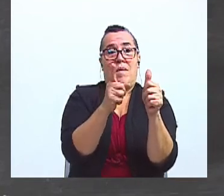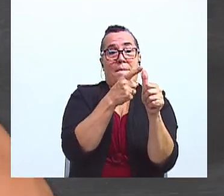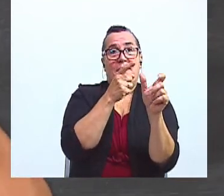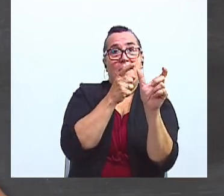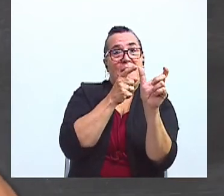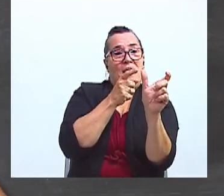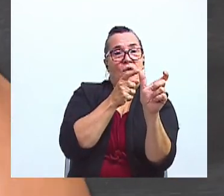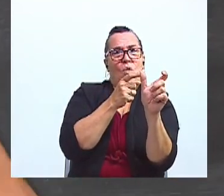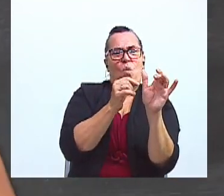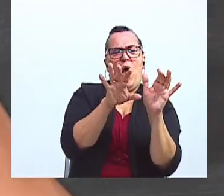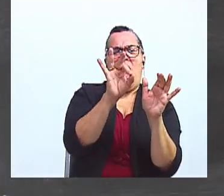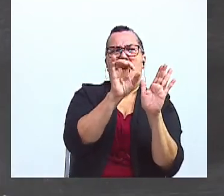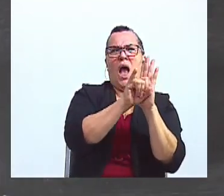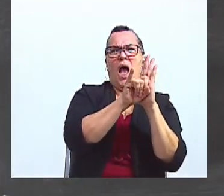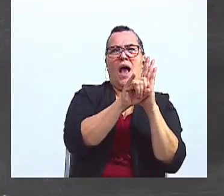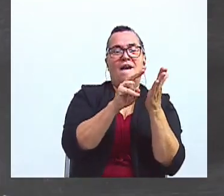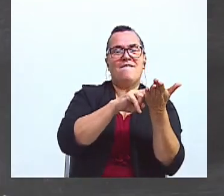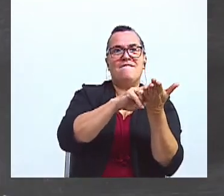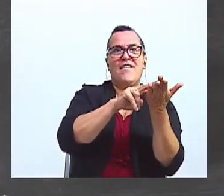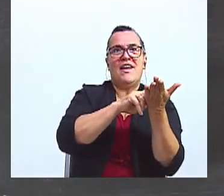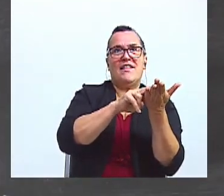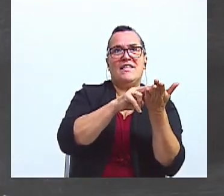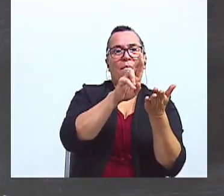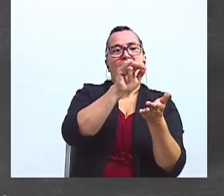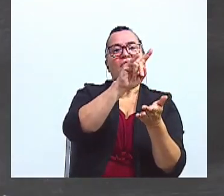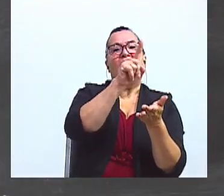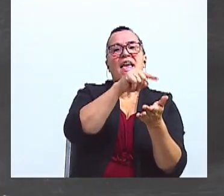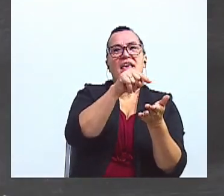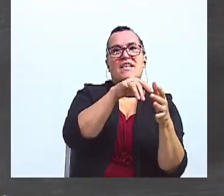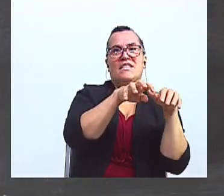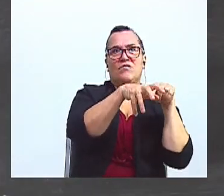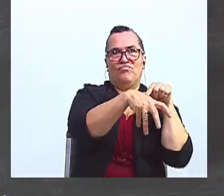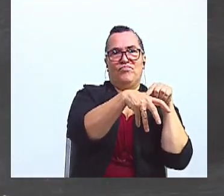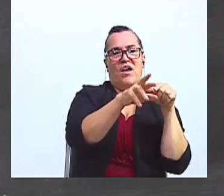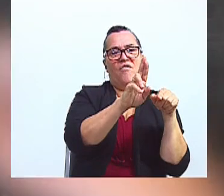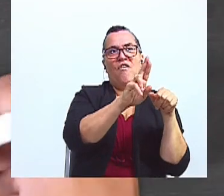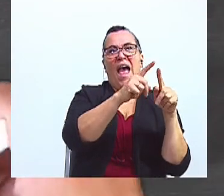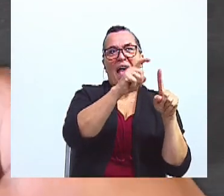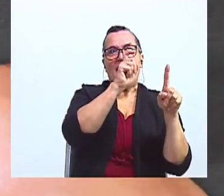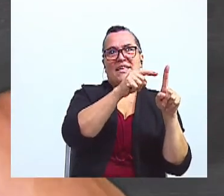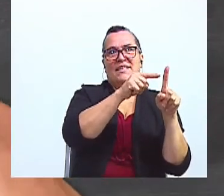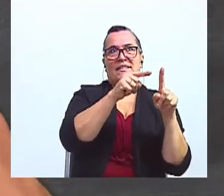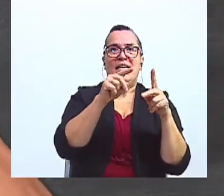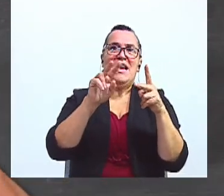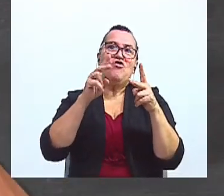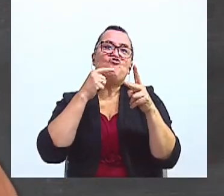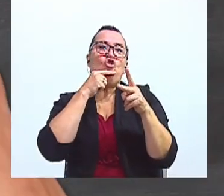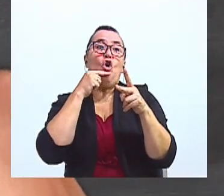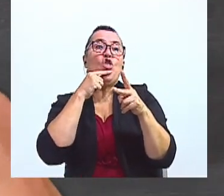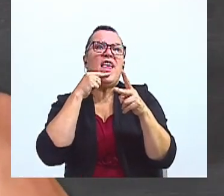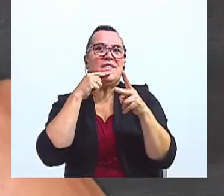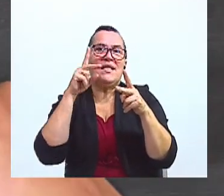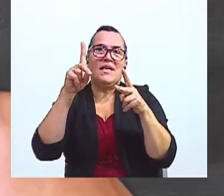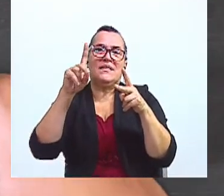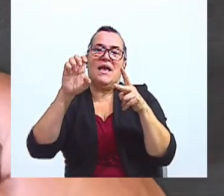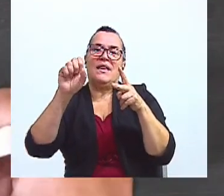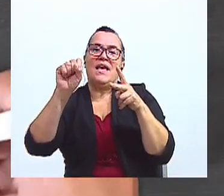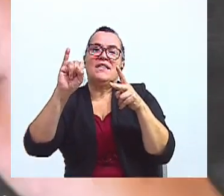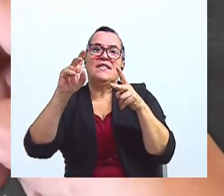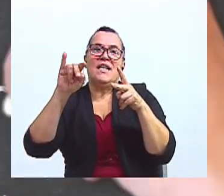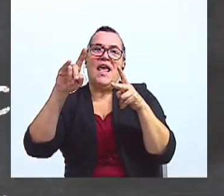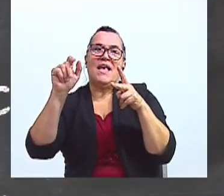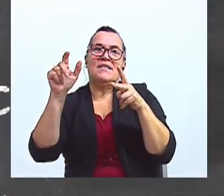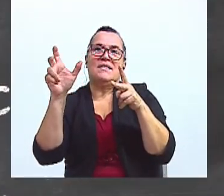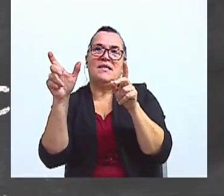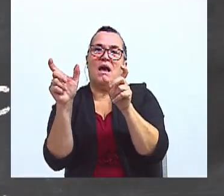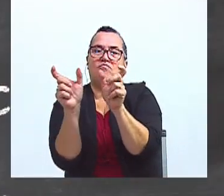la que identificamos de color verde se llama raíz y la que está de rojo se llama desinencia. Como es el nombre del verbo, lo hacemos